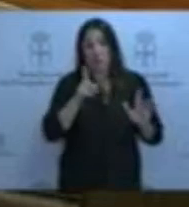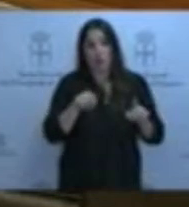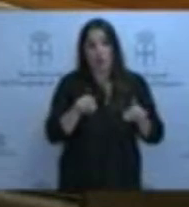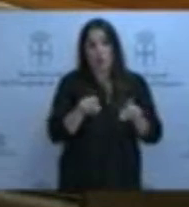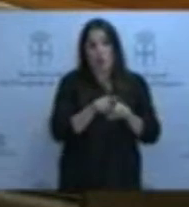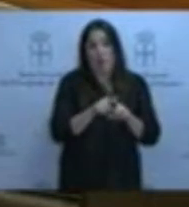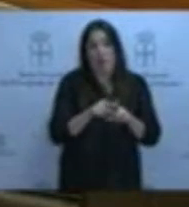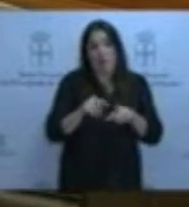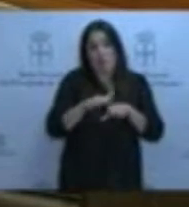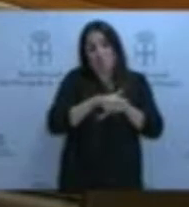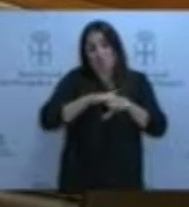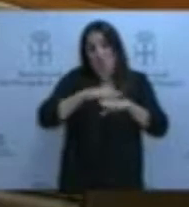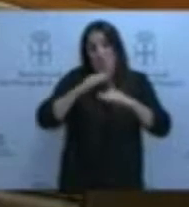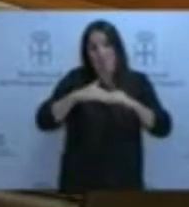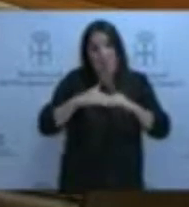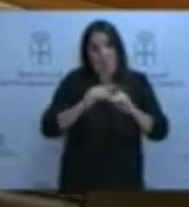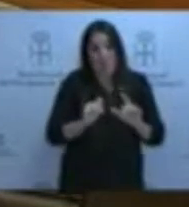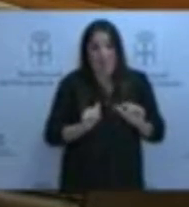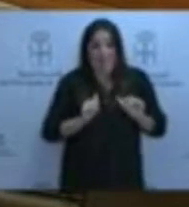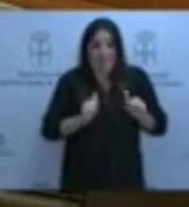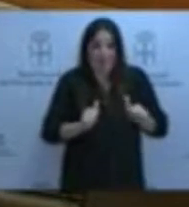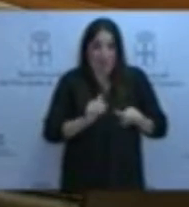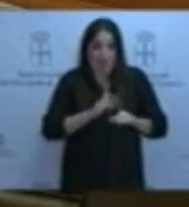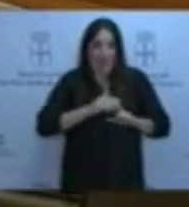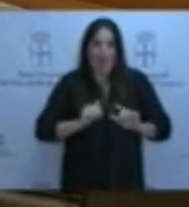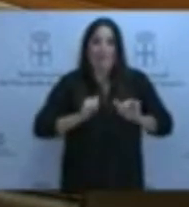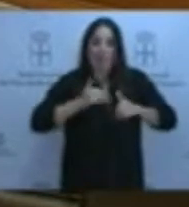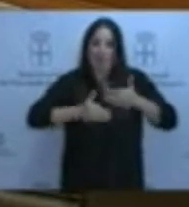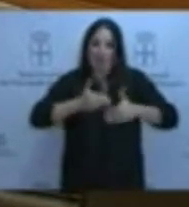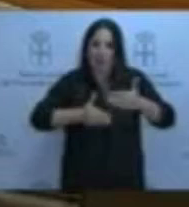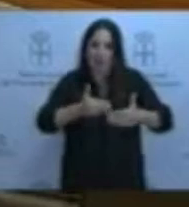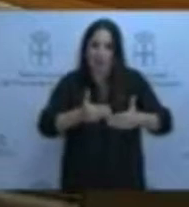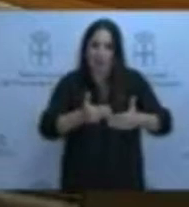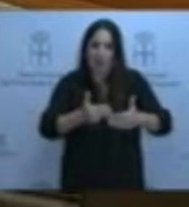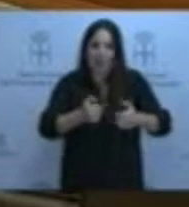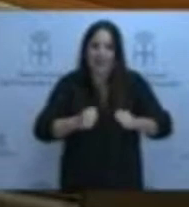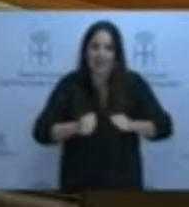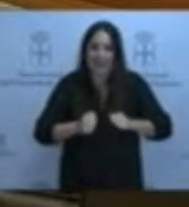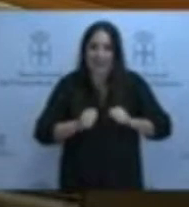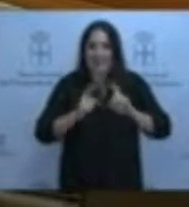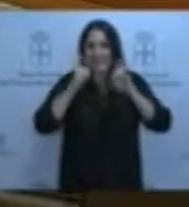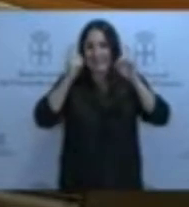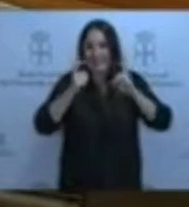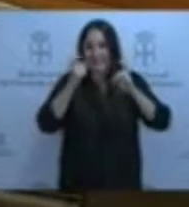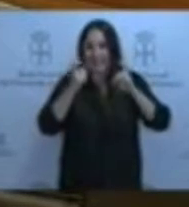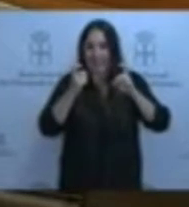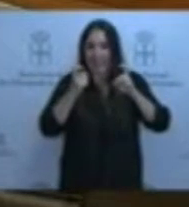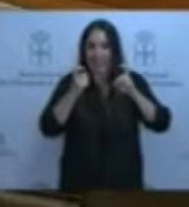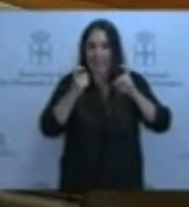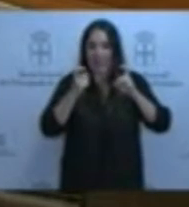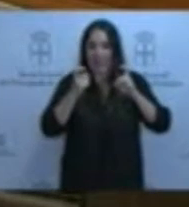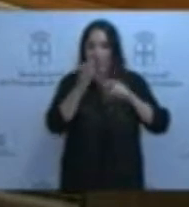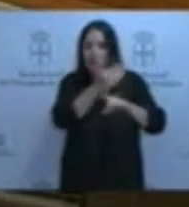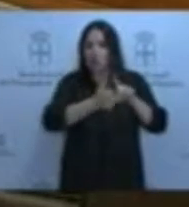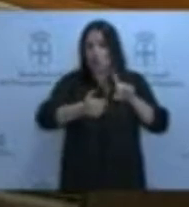escombro que veis tener que remover para empezar a esclarear el desastre y para empezar a recomponer el desastre que